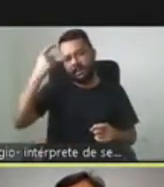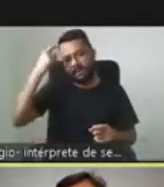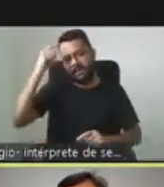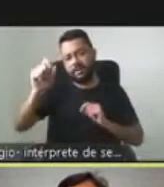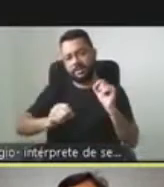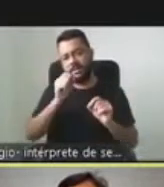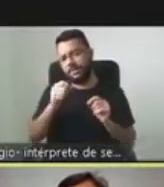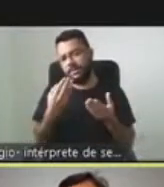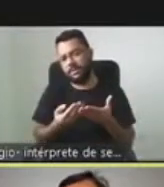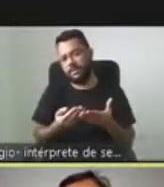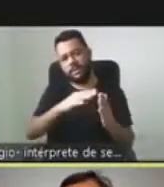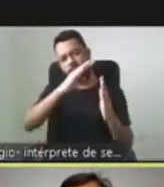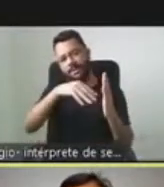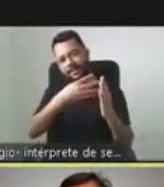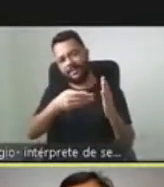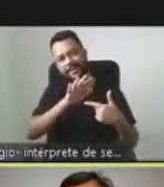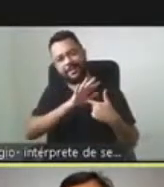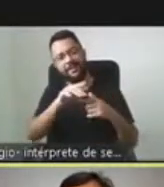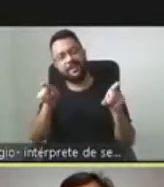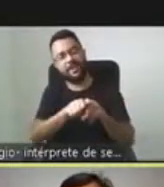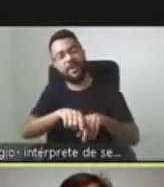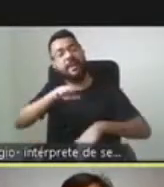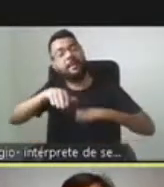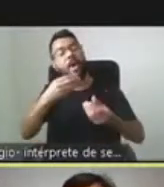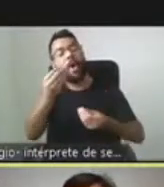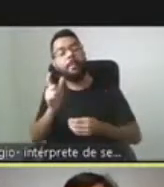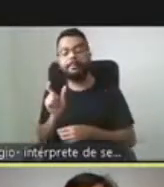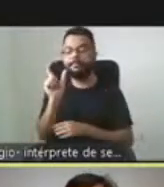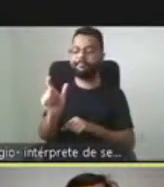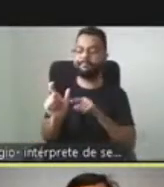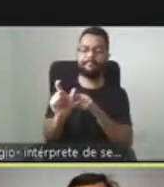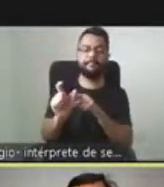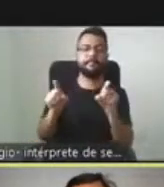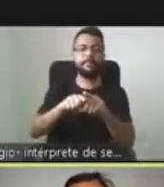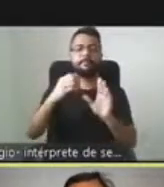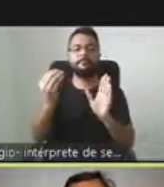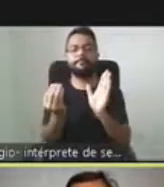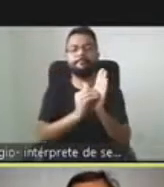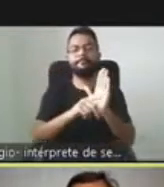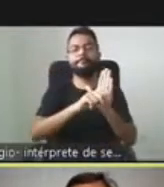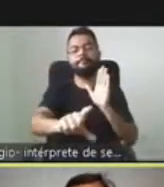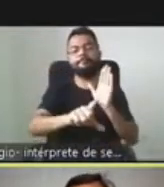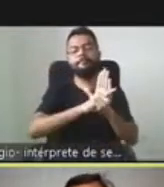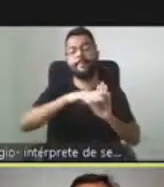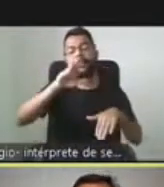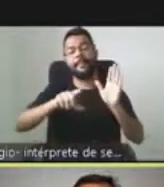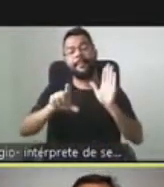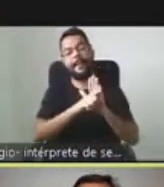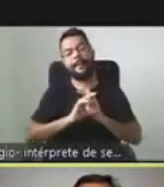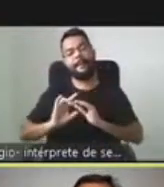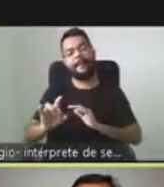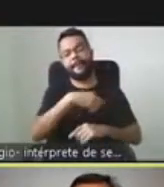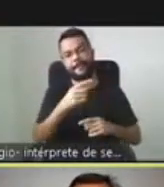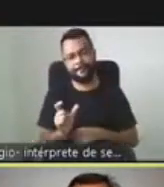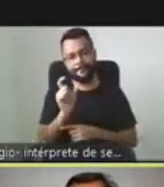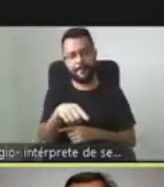depender básicamente de las leyes en cada país, que son las que le dan esa nomenclatura. Entonces, tenemos,